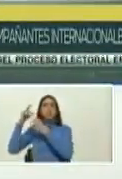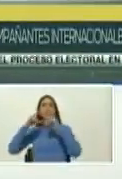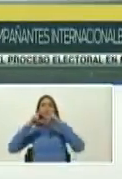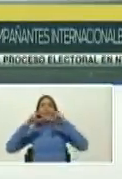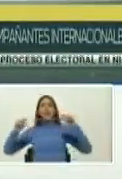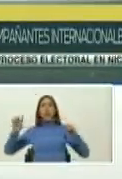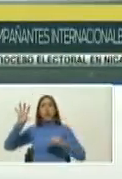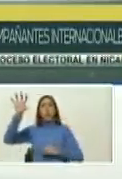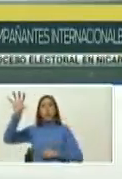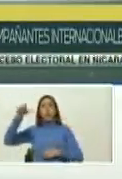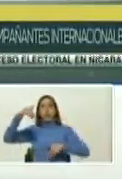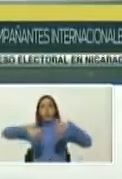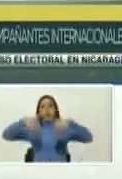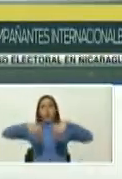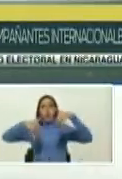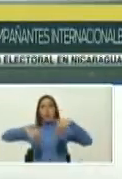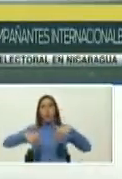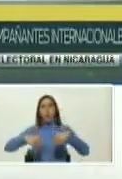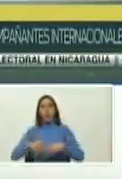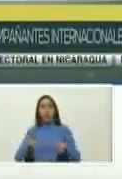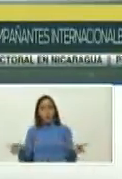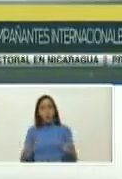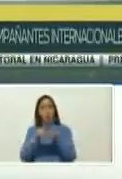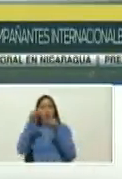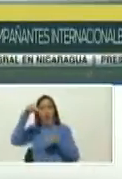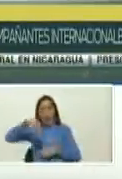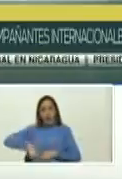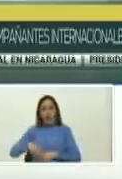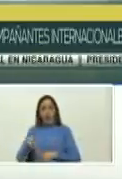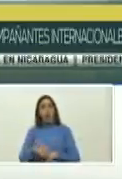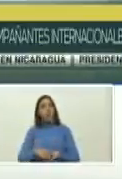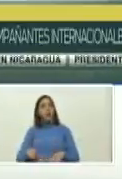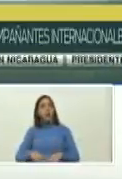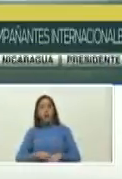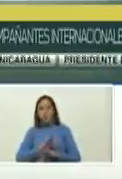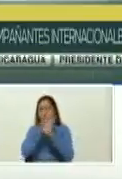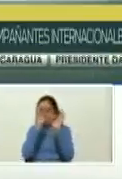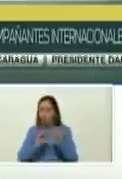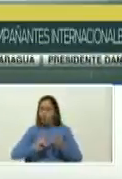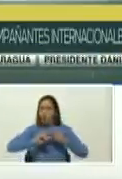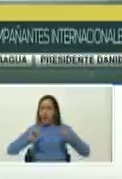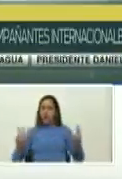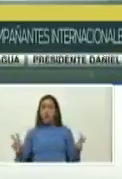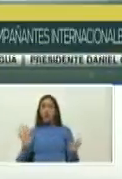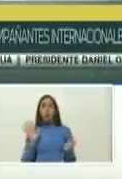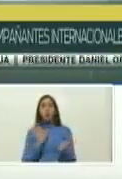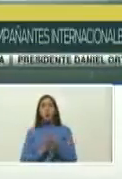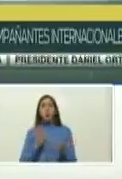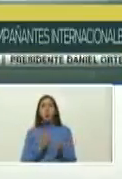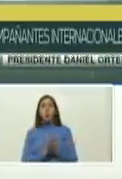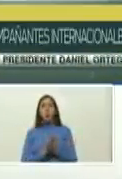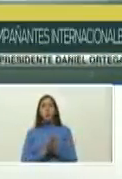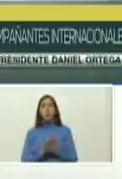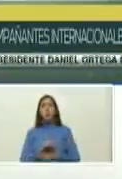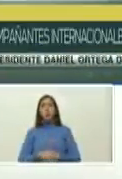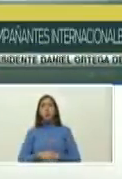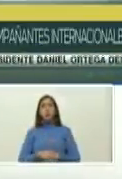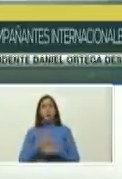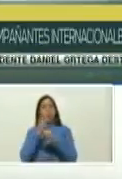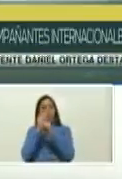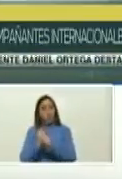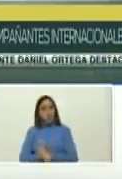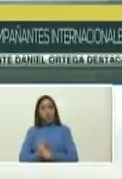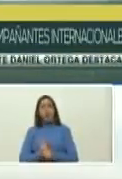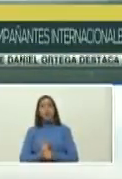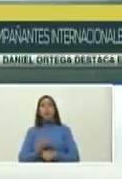votar en Venezuela es dar un paso a la paz a la estabilidad al progreso a la prosperidad de nuestros